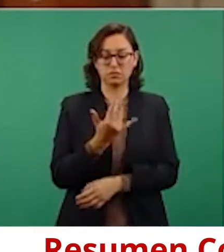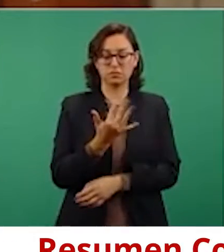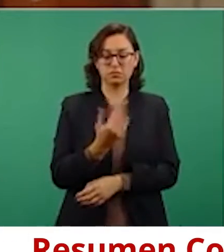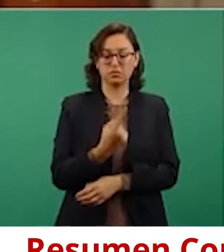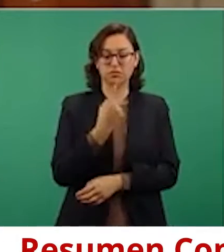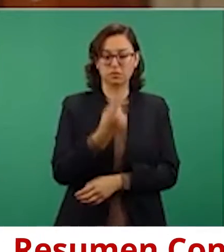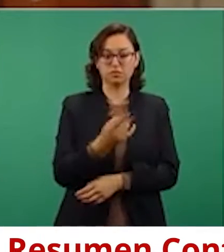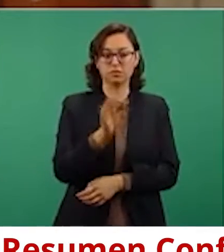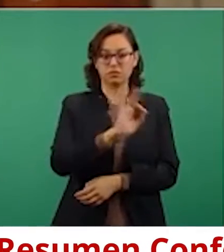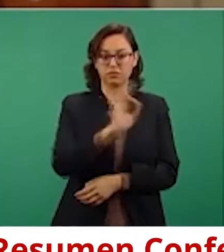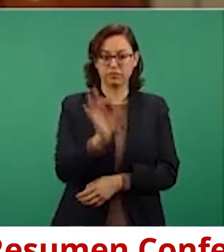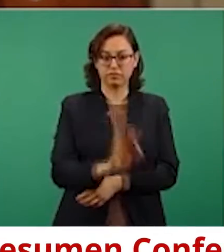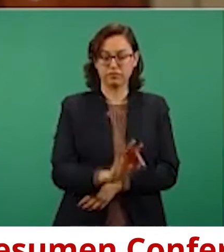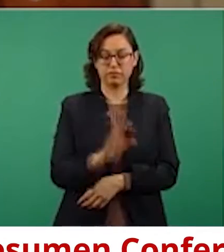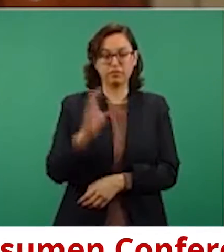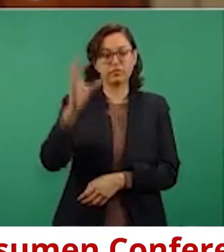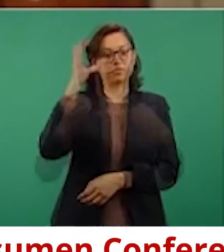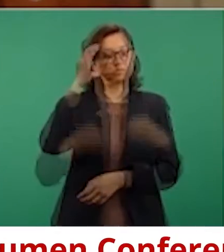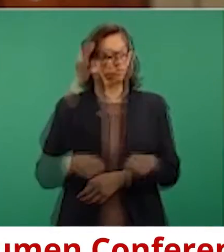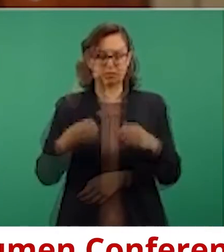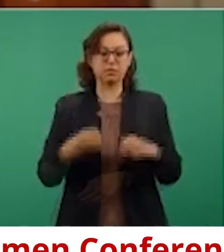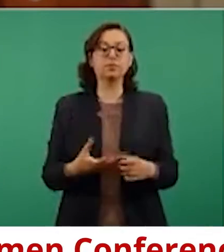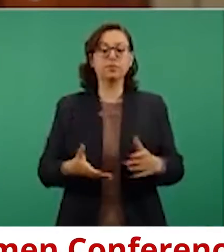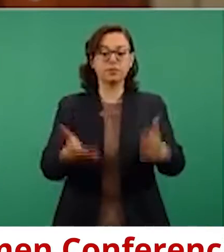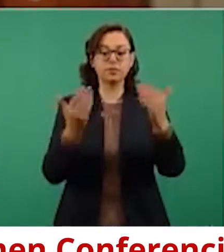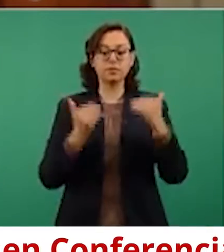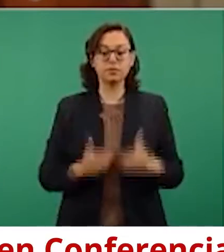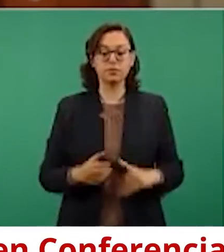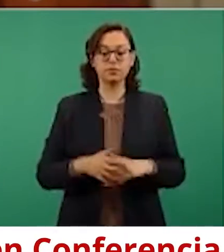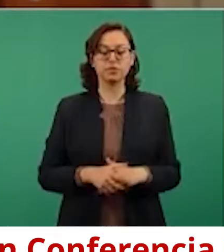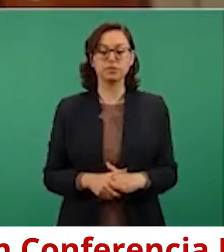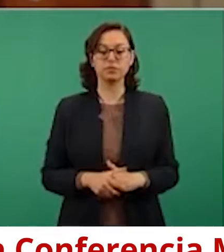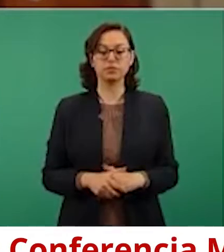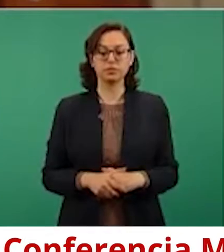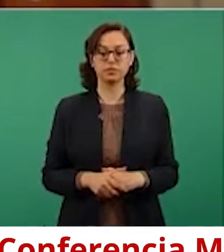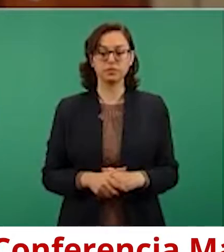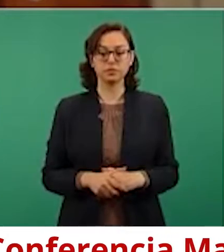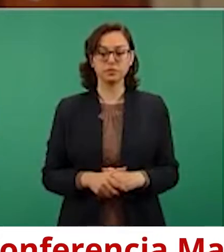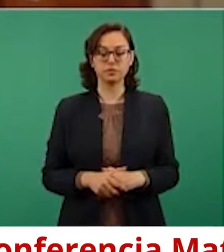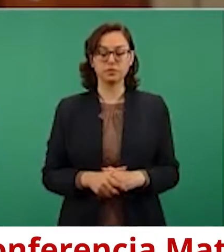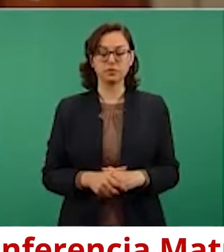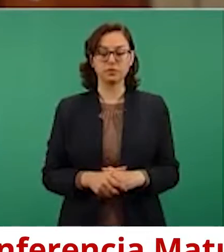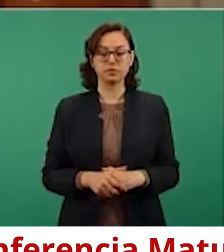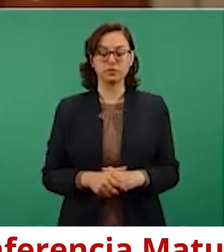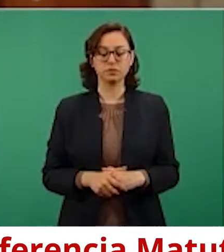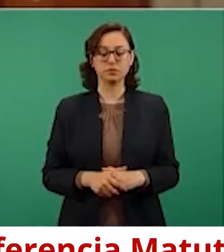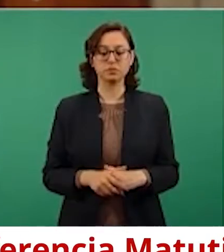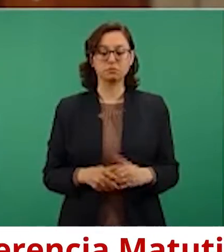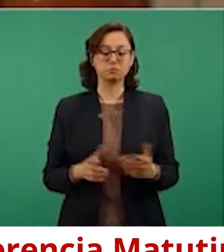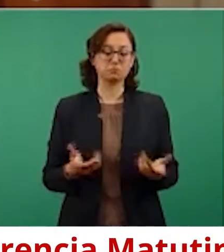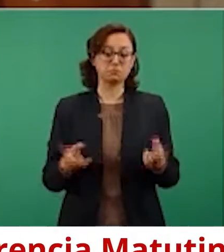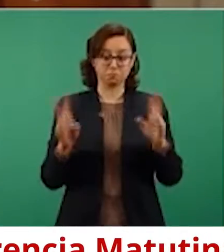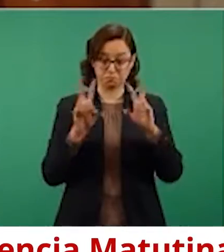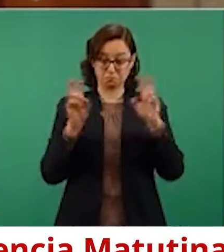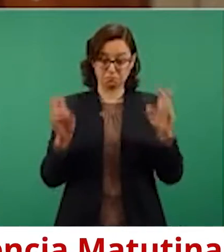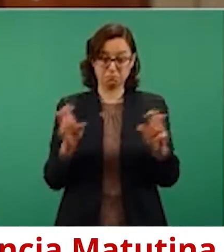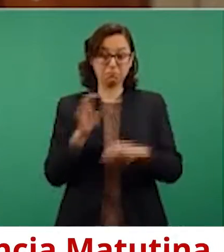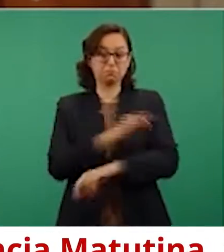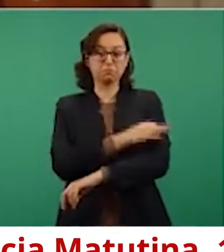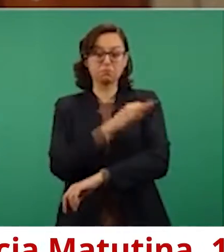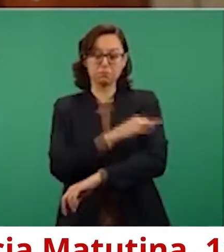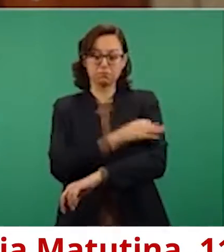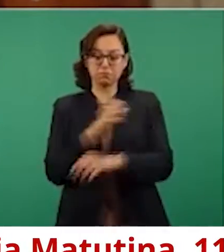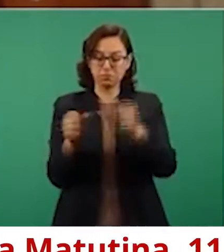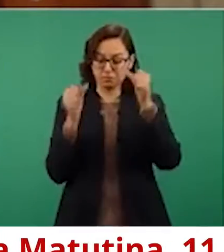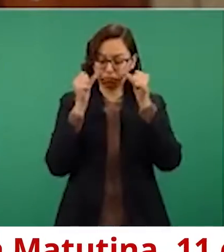de sus camas generales ocupadas. Entrando al tema de seguimiento de las vacunas, como señaló el